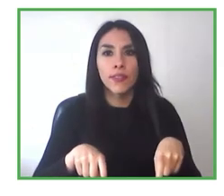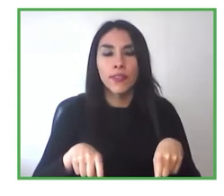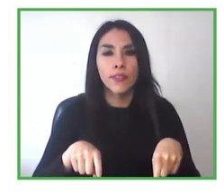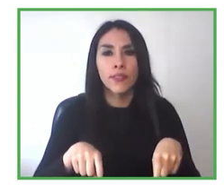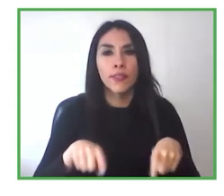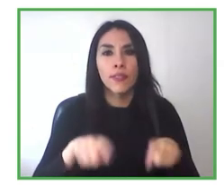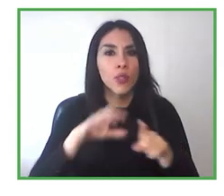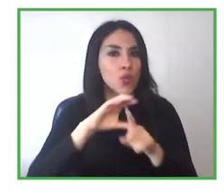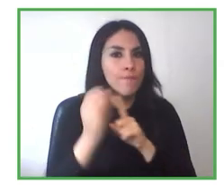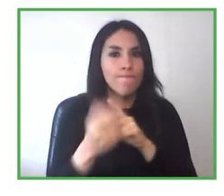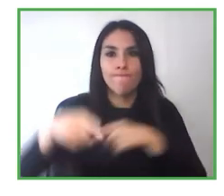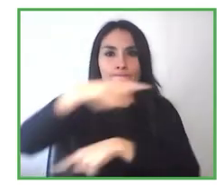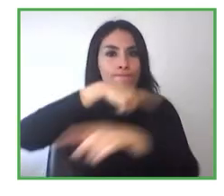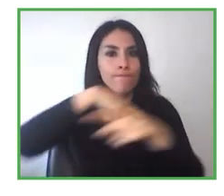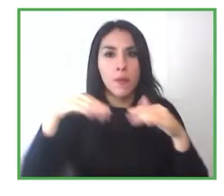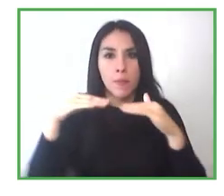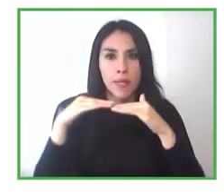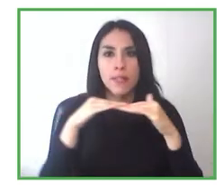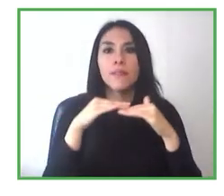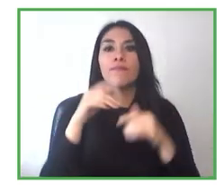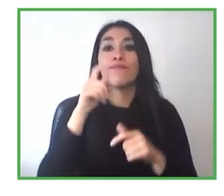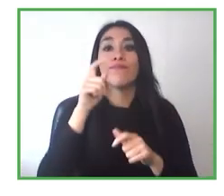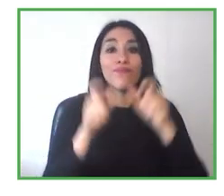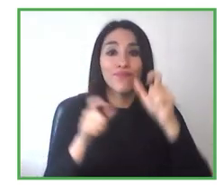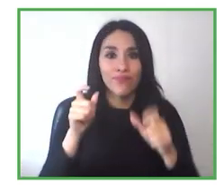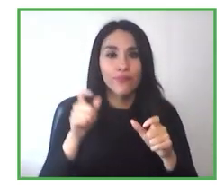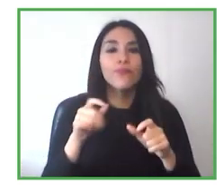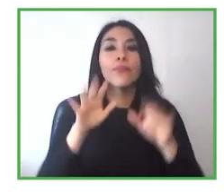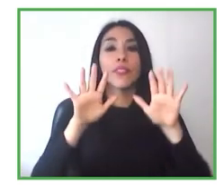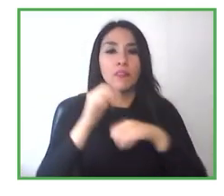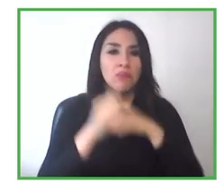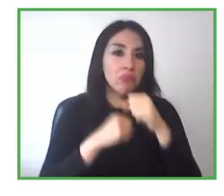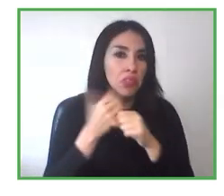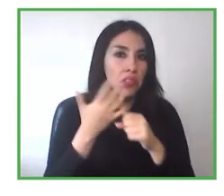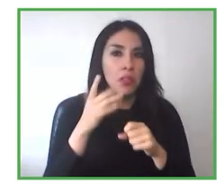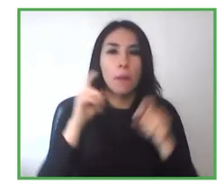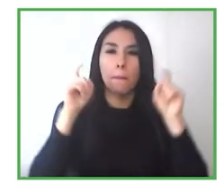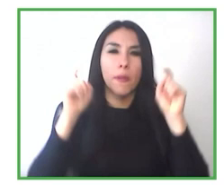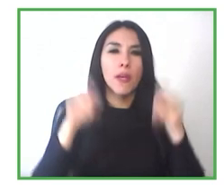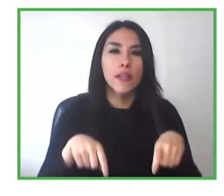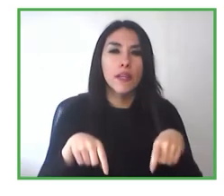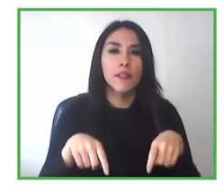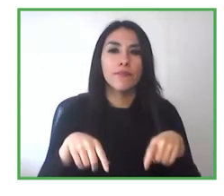año, estén certificadas por Chile Valora, en competencias,